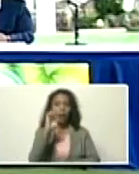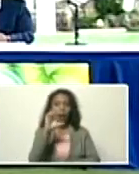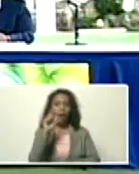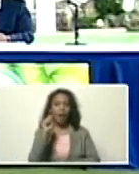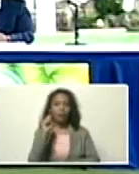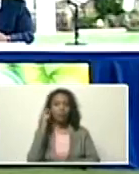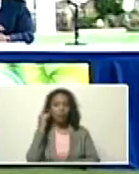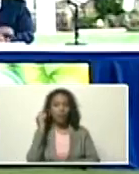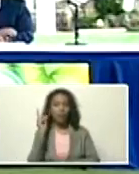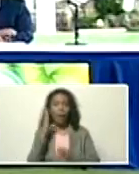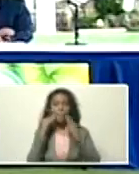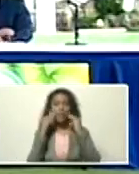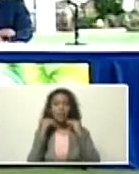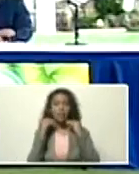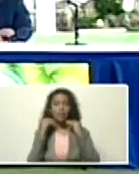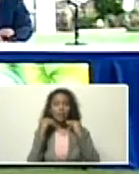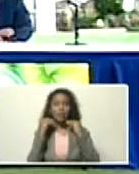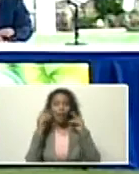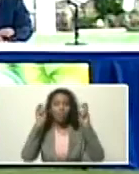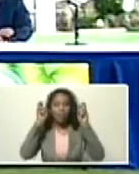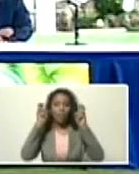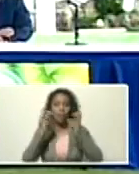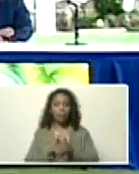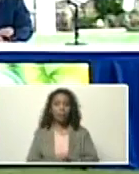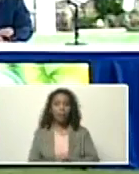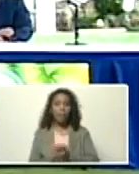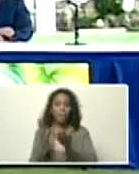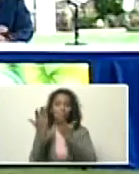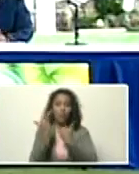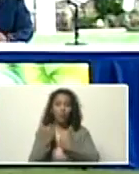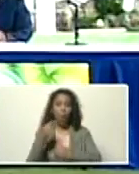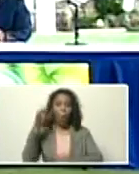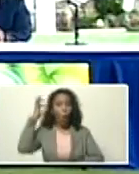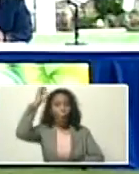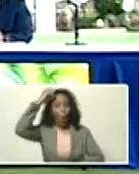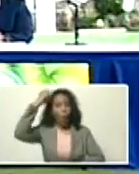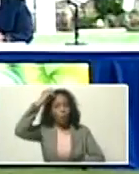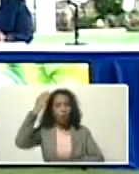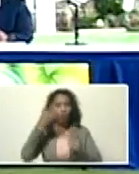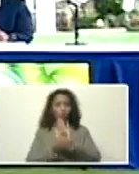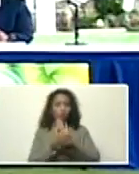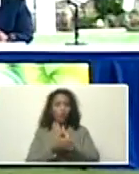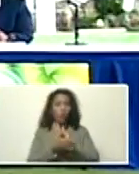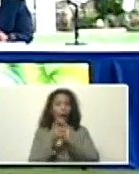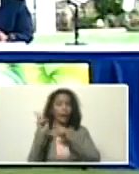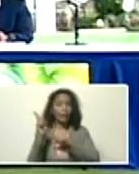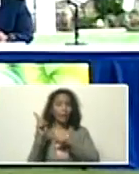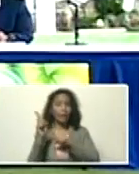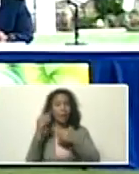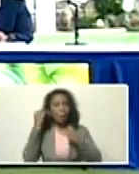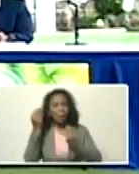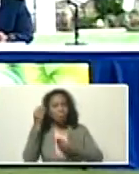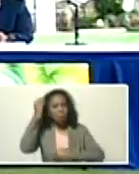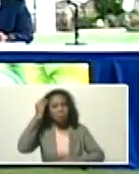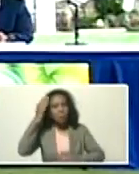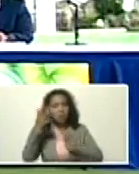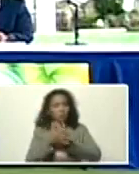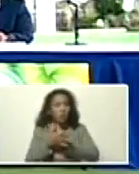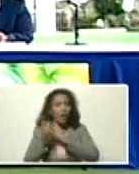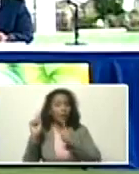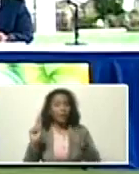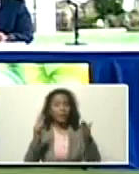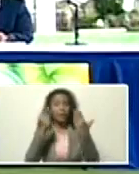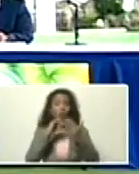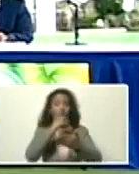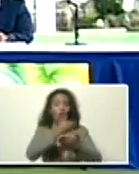versada, y experta, en la materia, me diera, su opinión, sobre, estas apreciaciones, del sexto